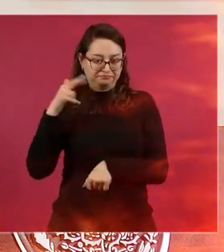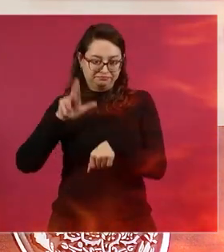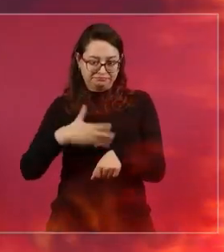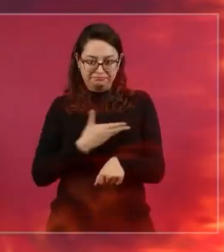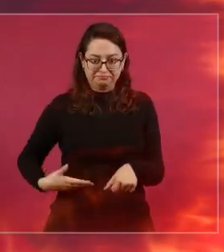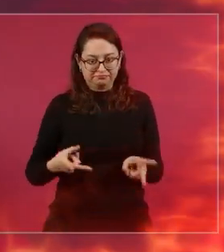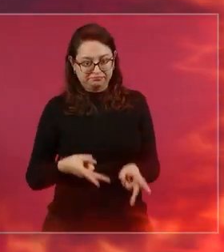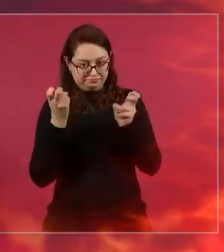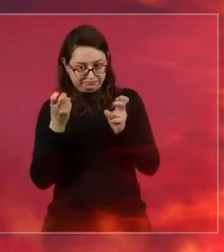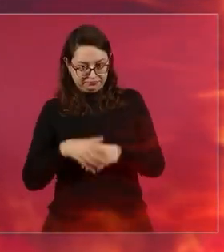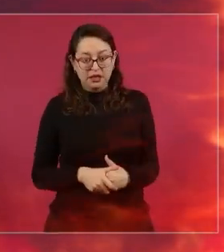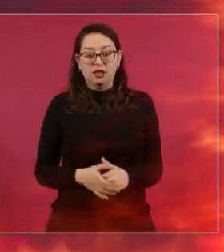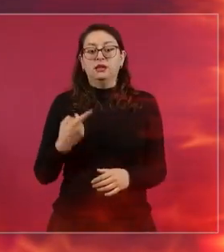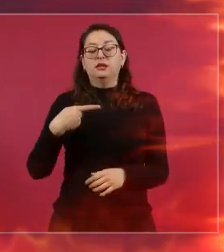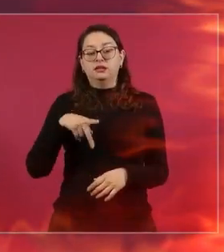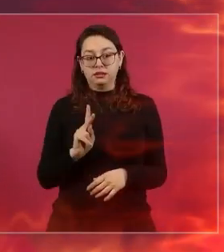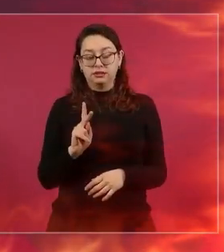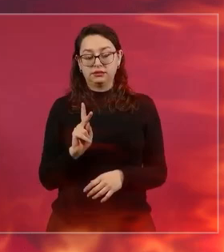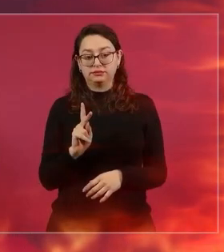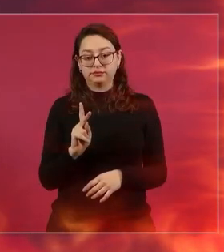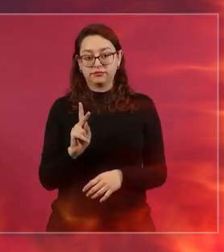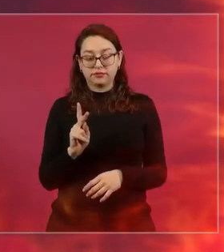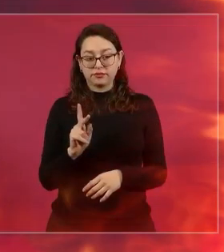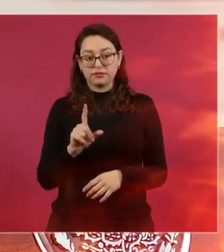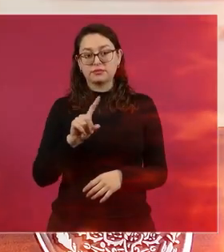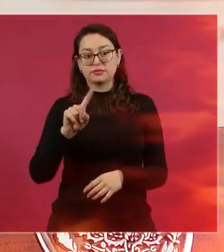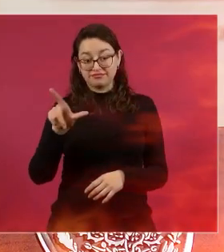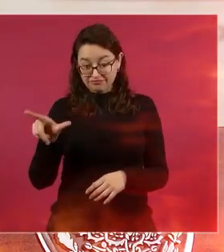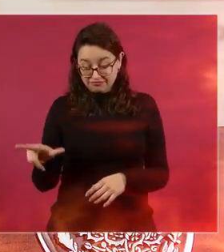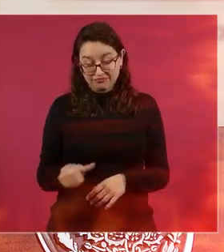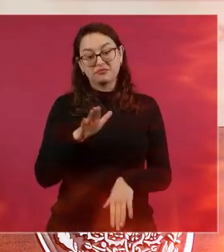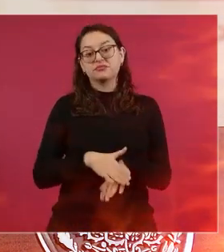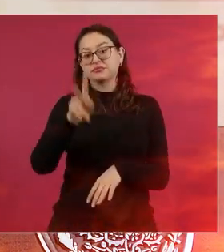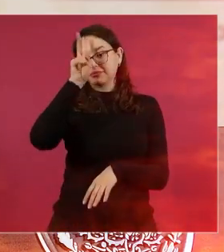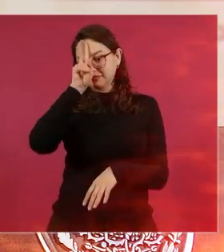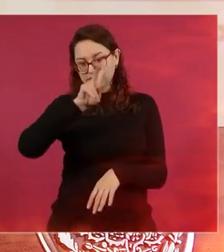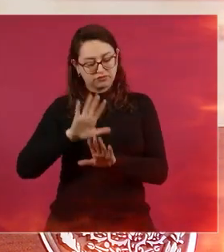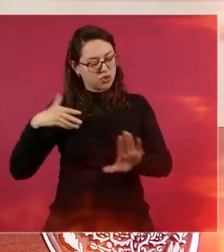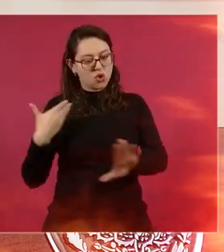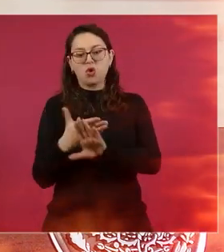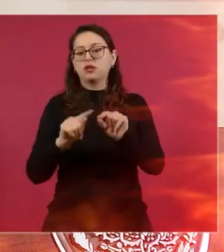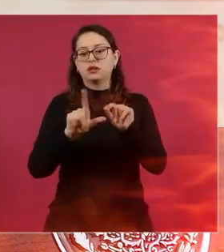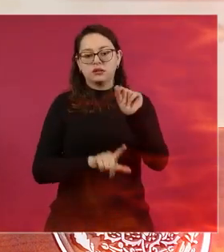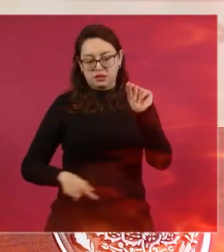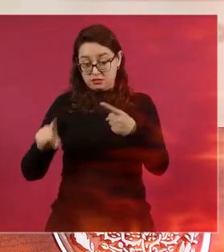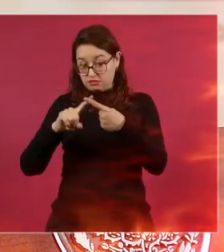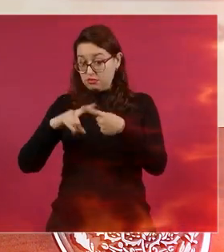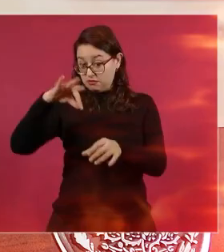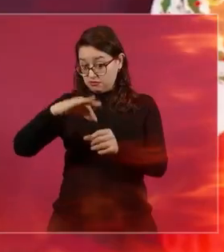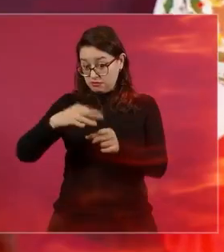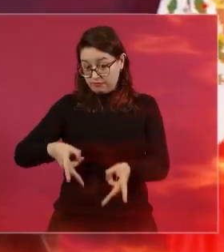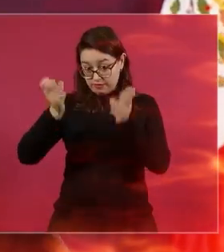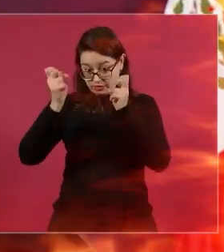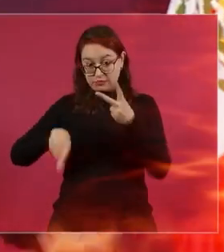chistoso es que el infame merolico le agrega un ingrediente que antes no había dicho fíjense